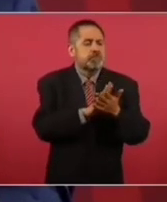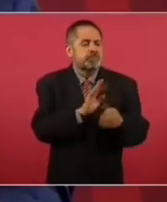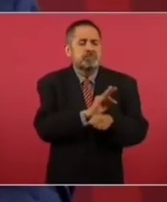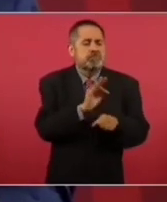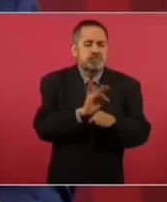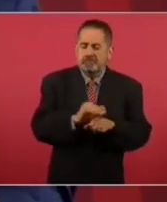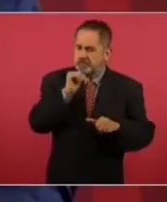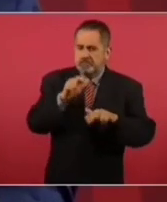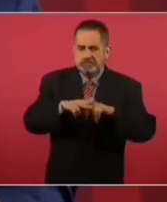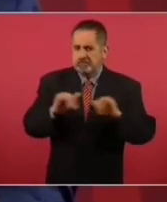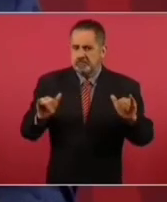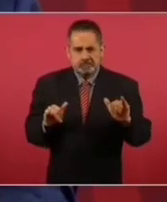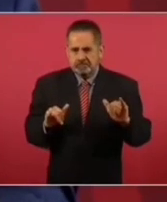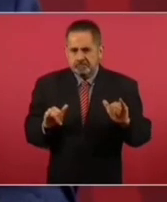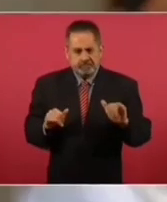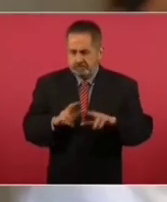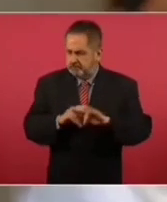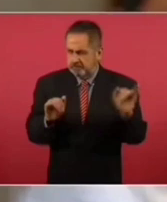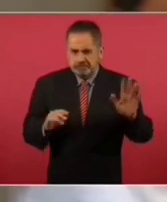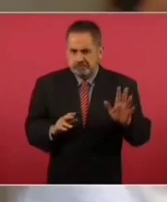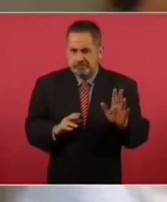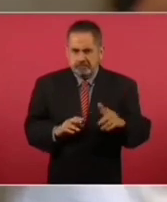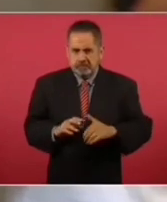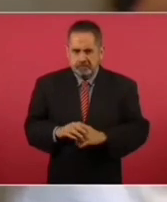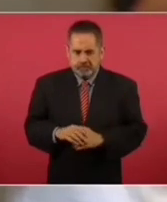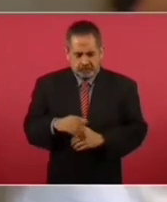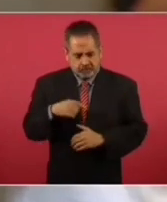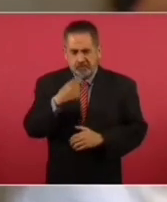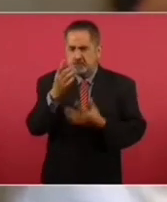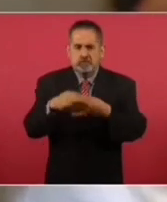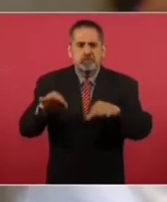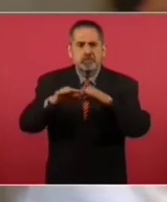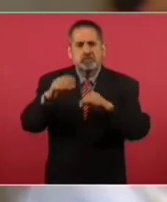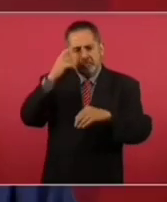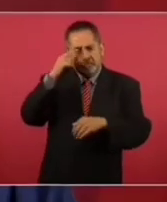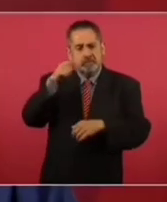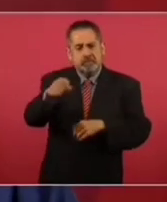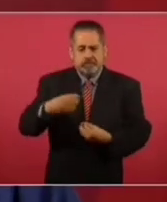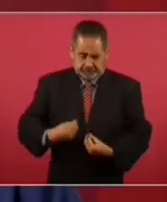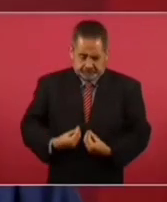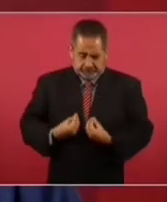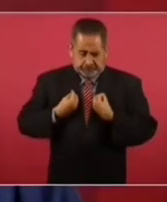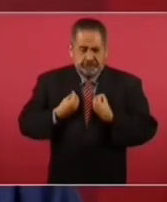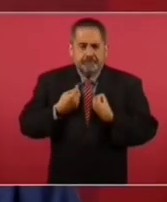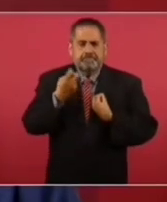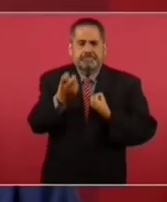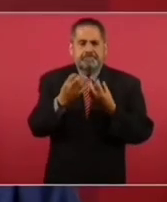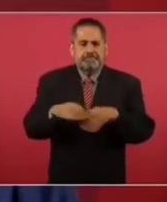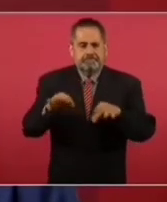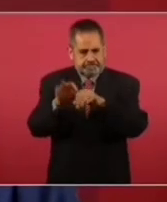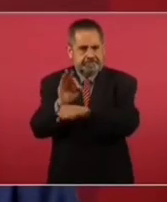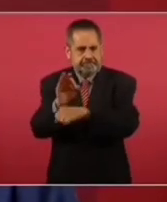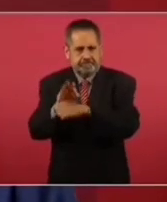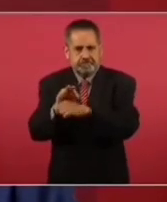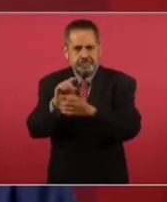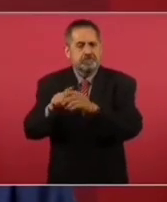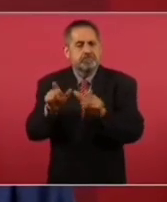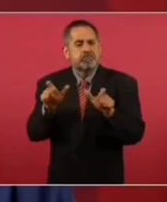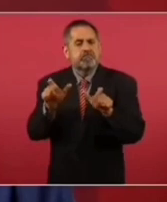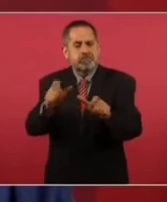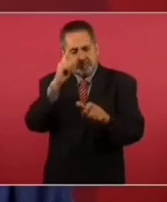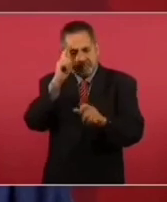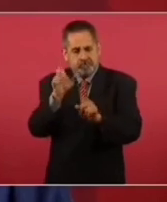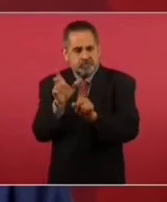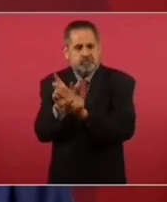complicidad con nadie y lo más importante es la vida y van a